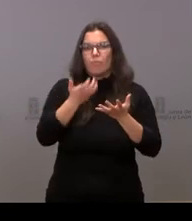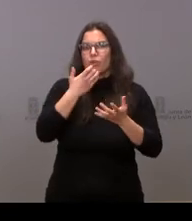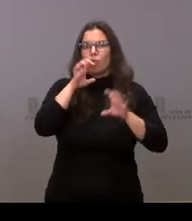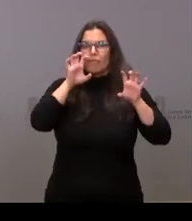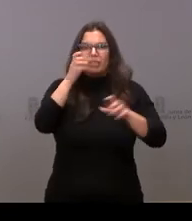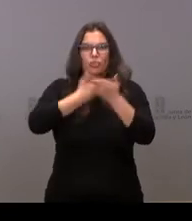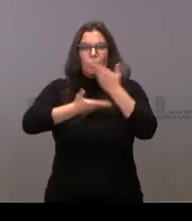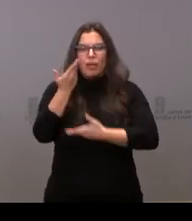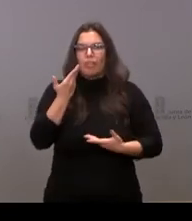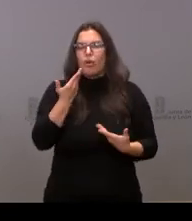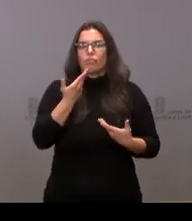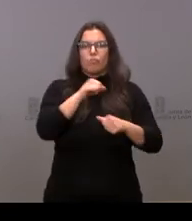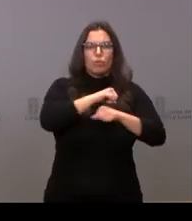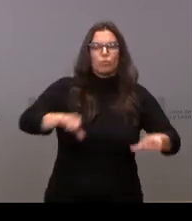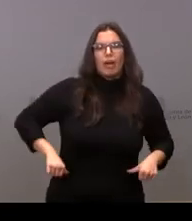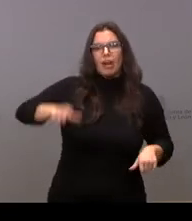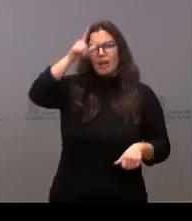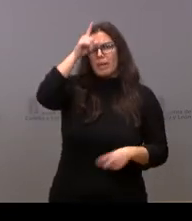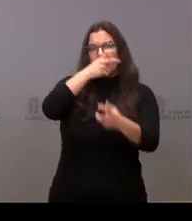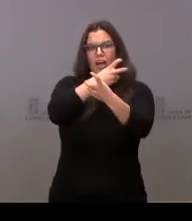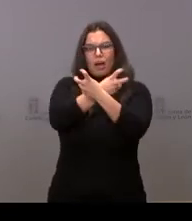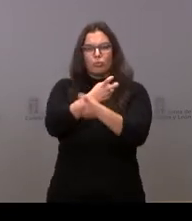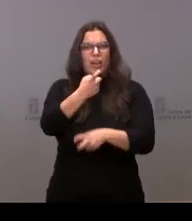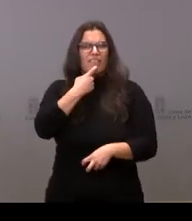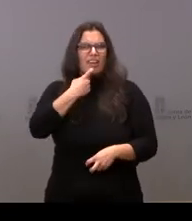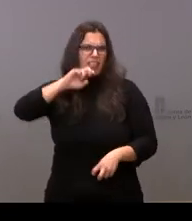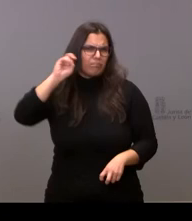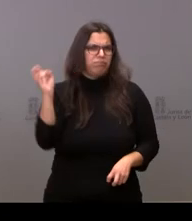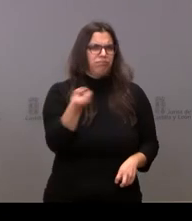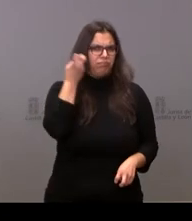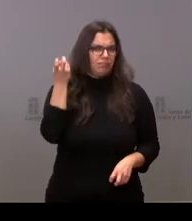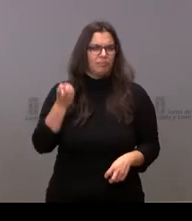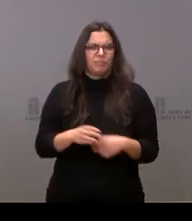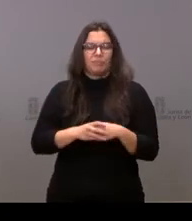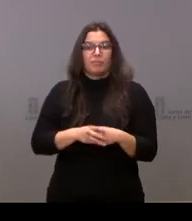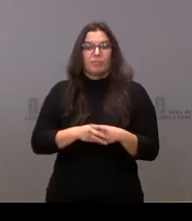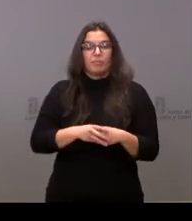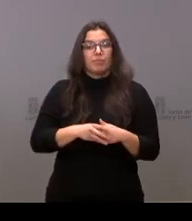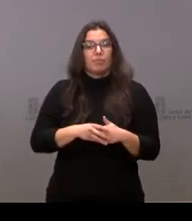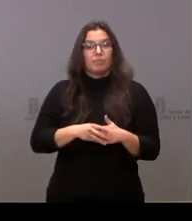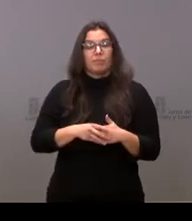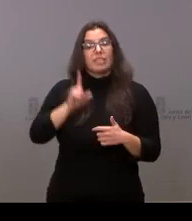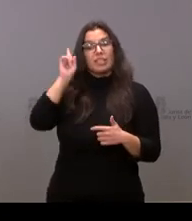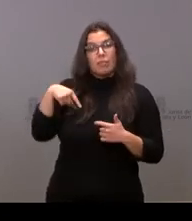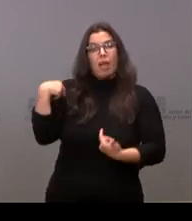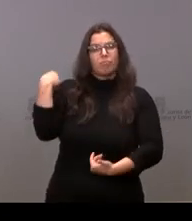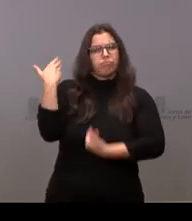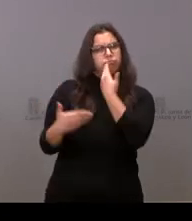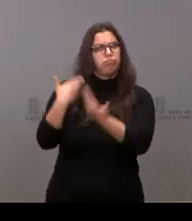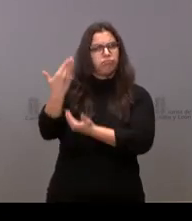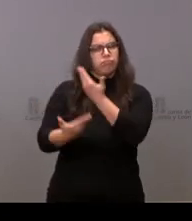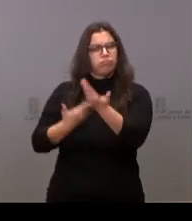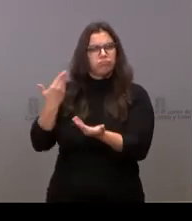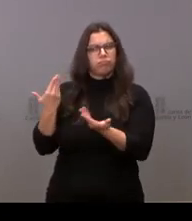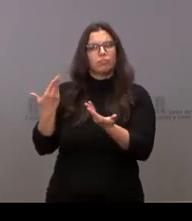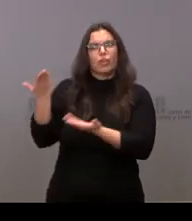Alemania, Austria, Finlandia, por citar algunos de ellos. Y estamos avanzando también con paso firme, de